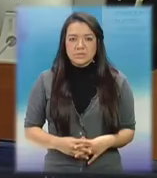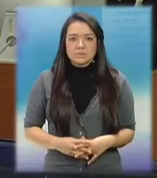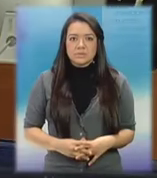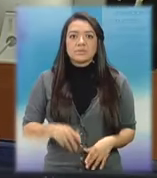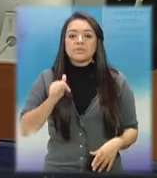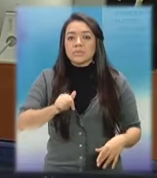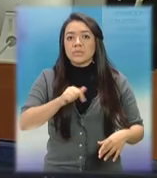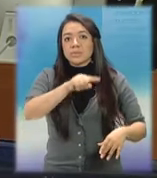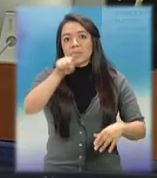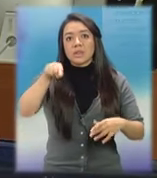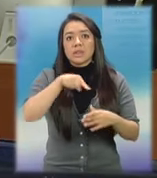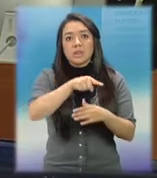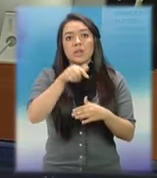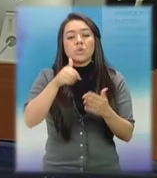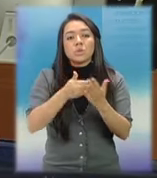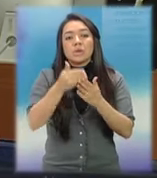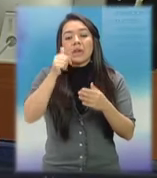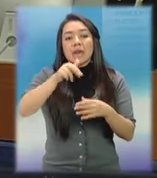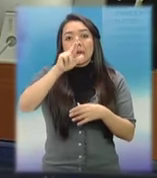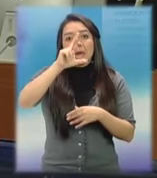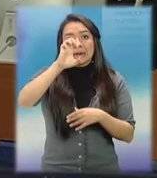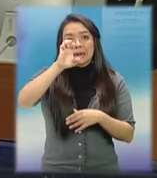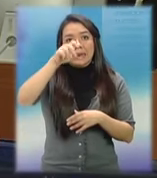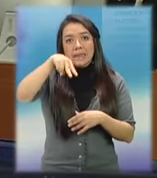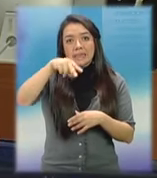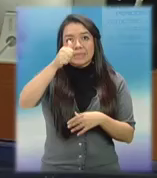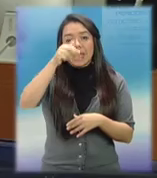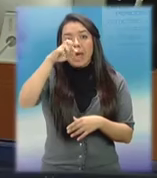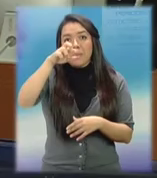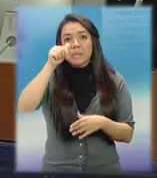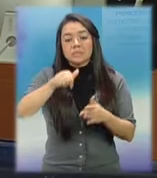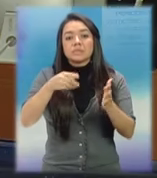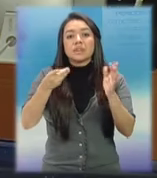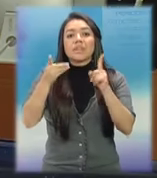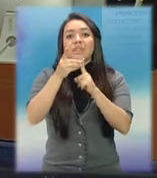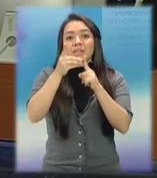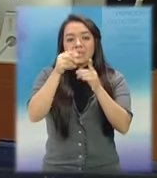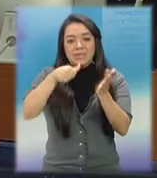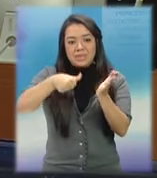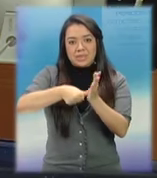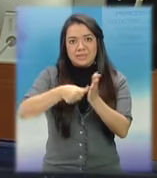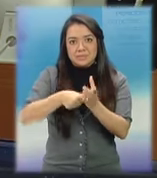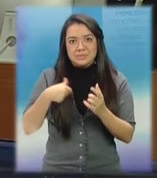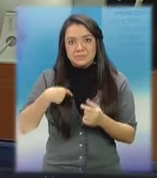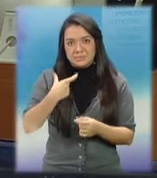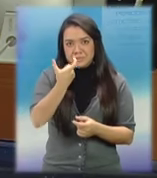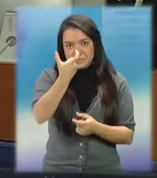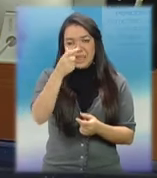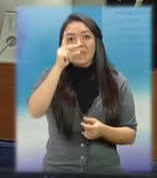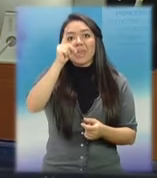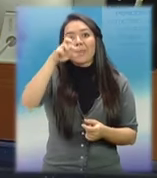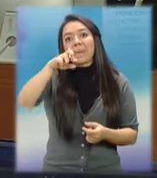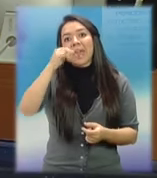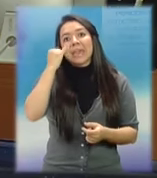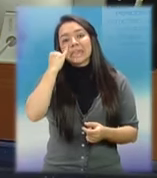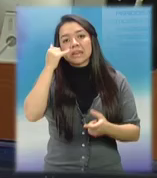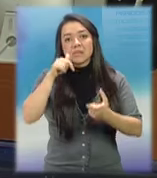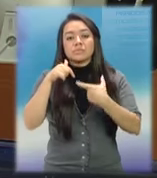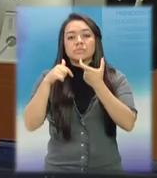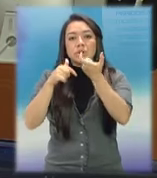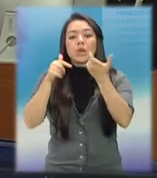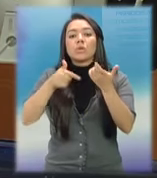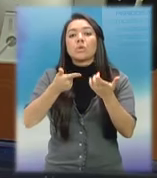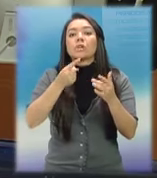El Registro Nacional de las Personas RENAP inició la emisión del documento personal de identificación o DPI para que menores de edad,